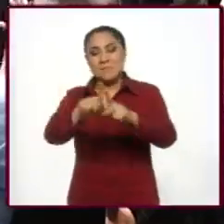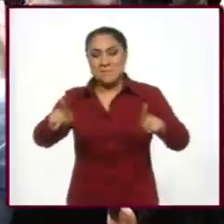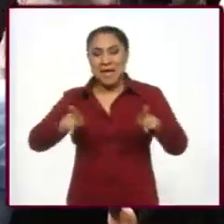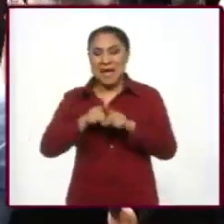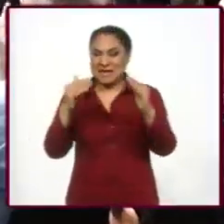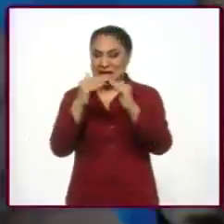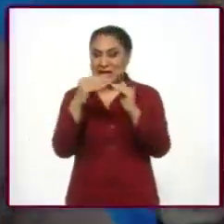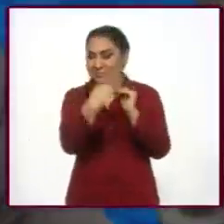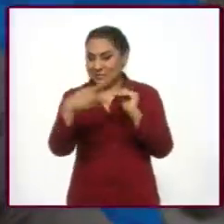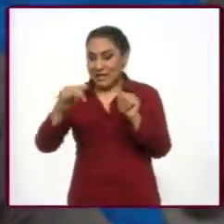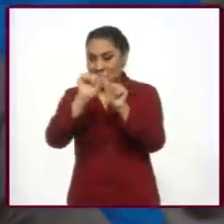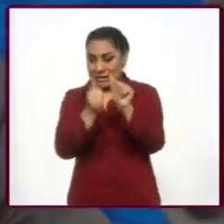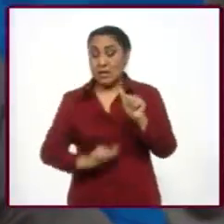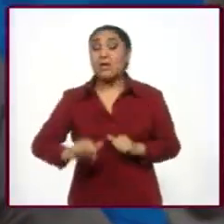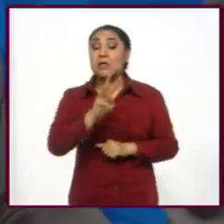Artesano.